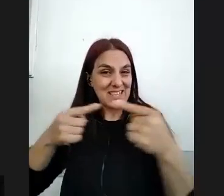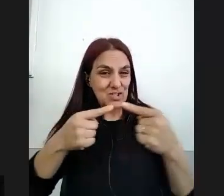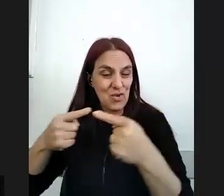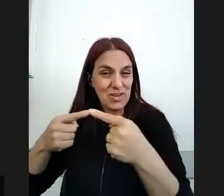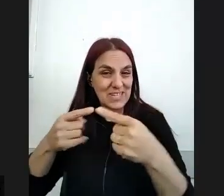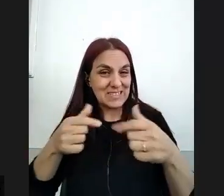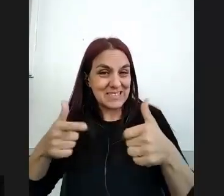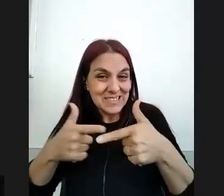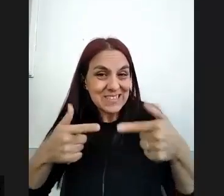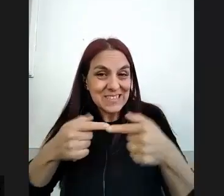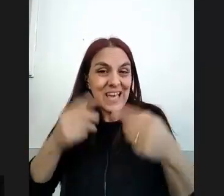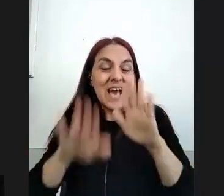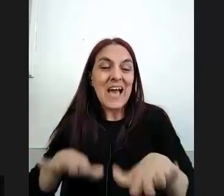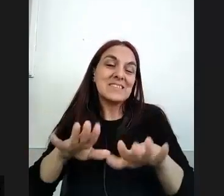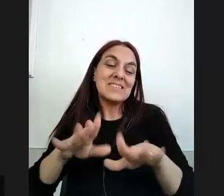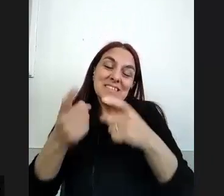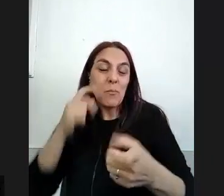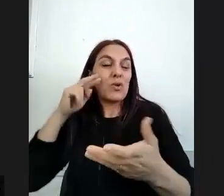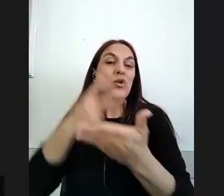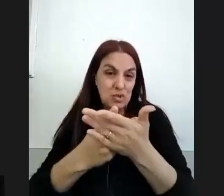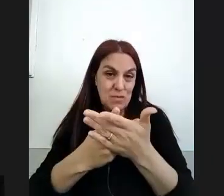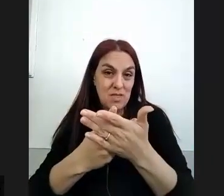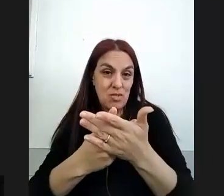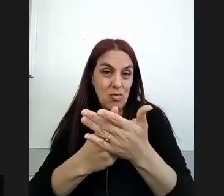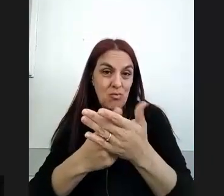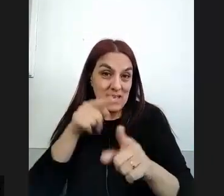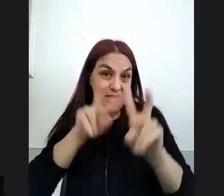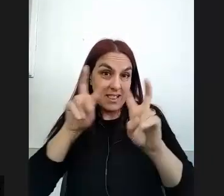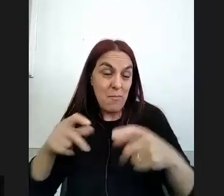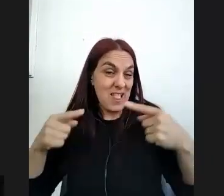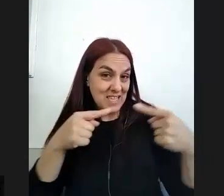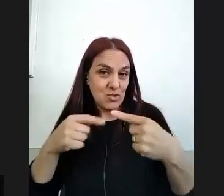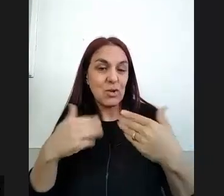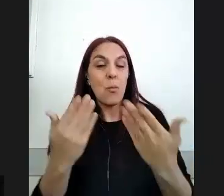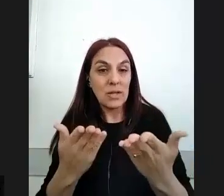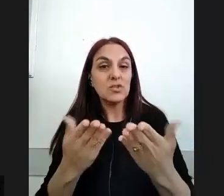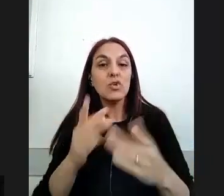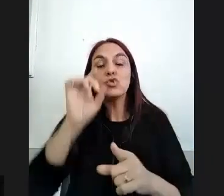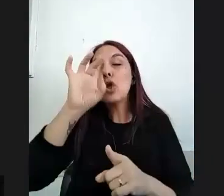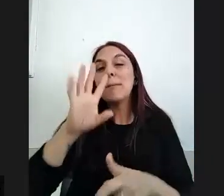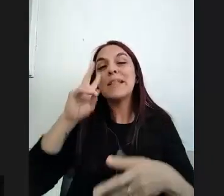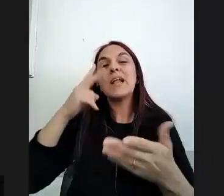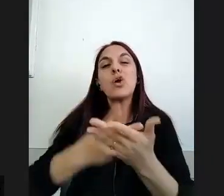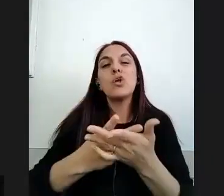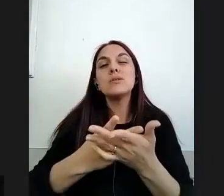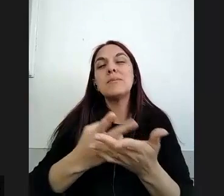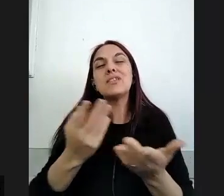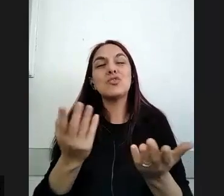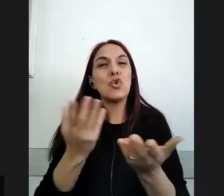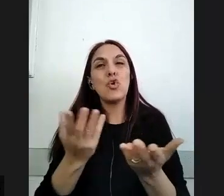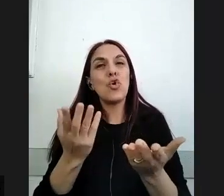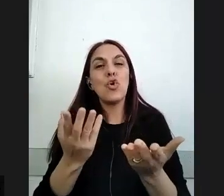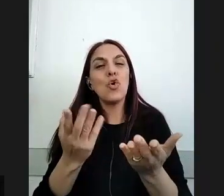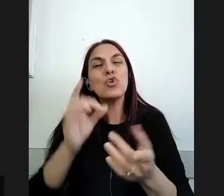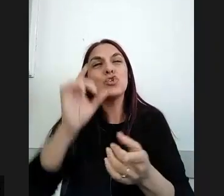precisamente el reconocimiento y no solo el reconocimiento de la cuestión digamos en términos solo